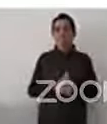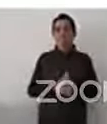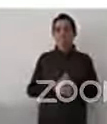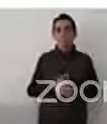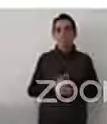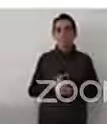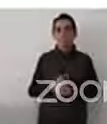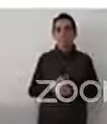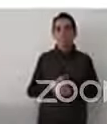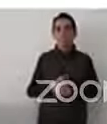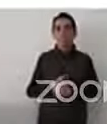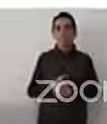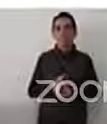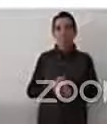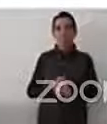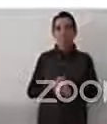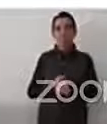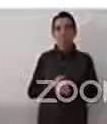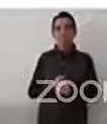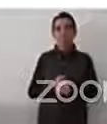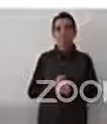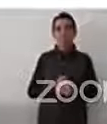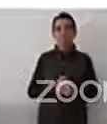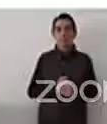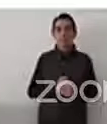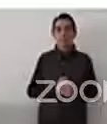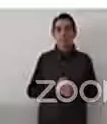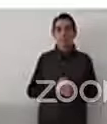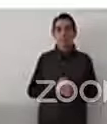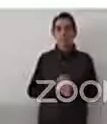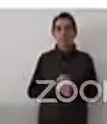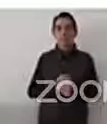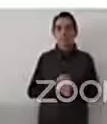Perfecto, gracias Andrés. Igual, hay